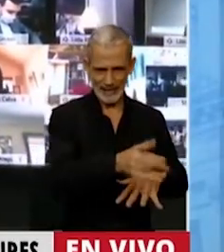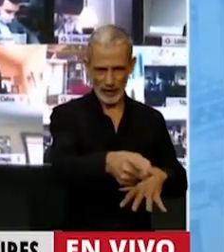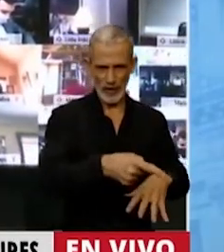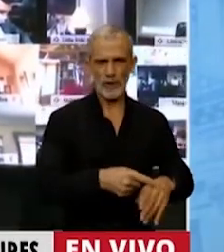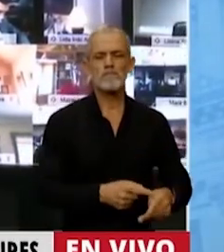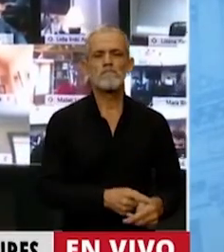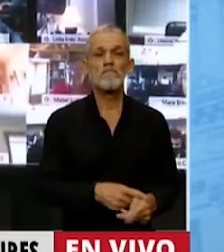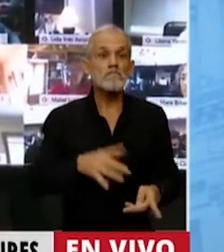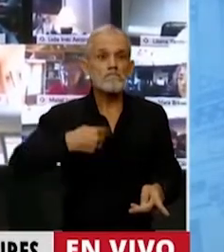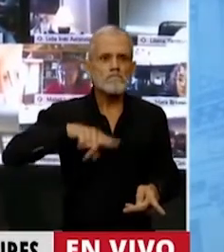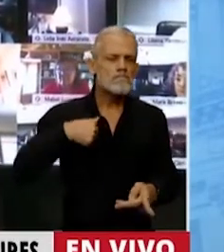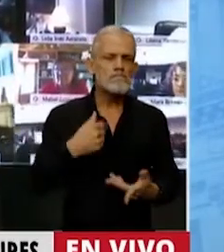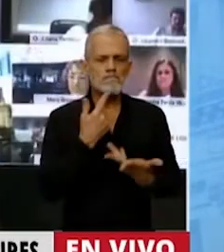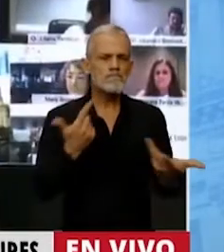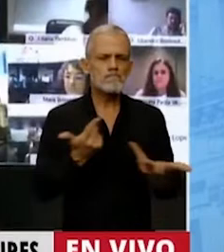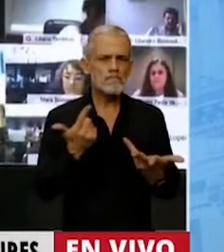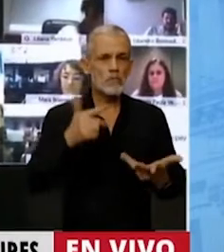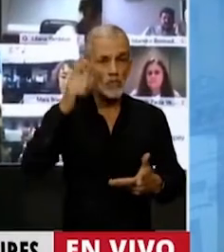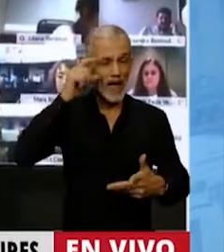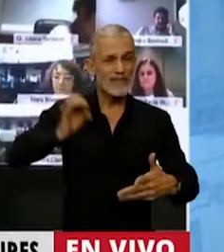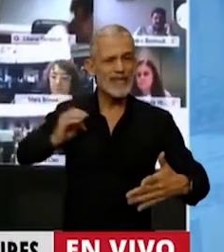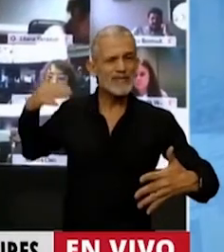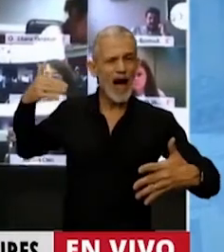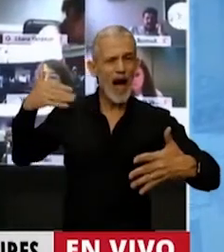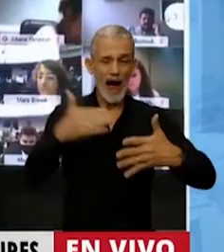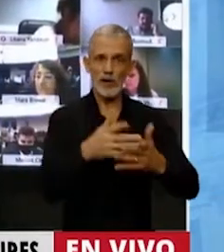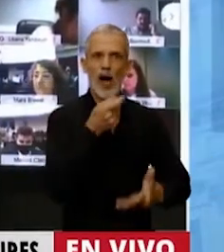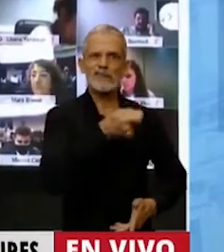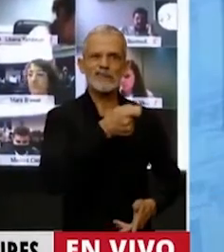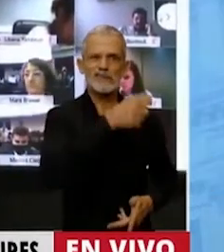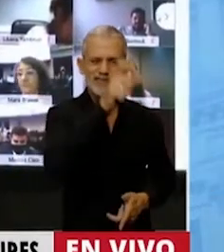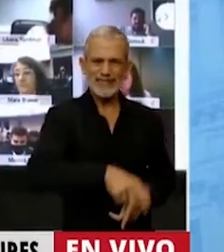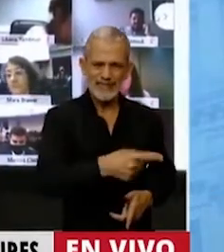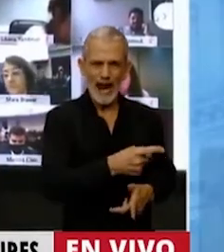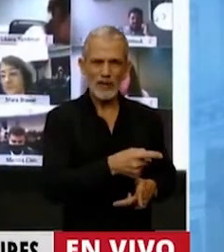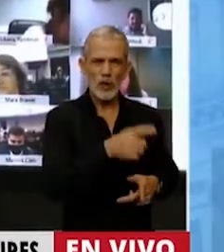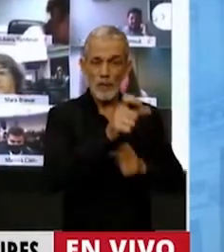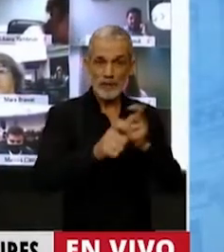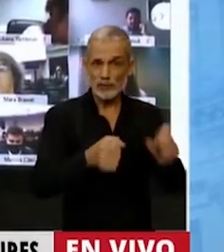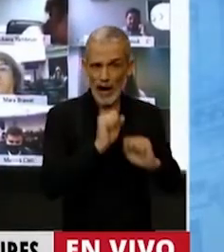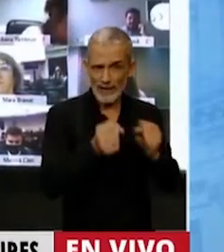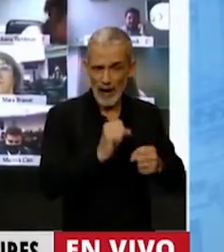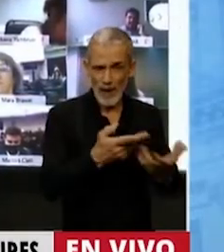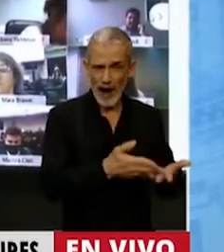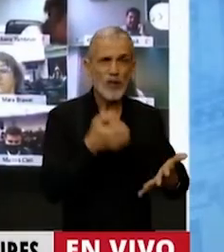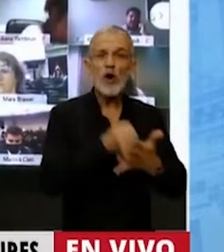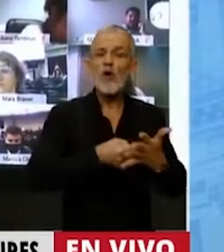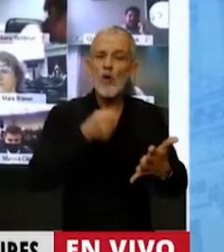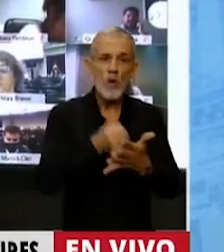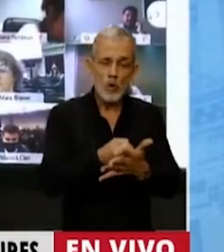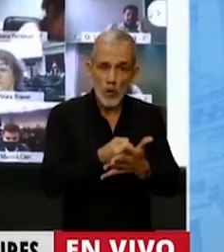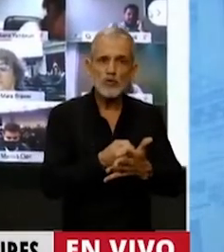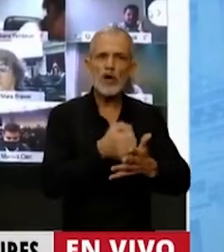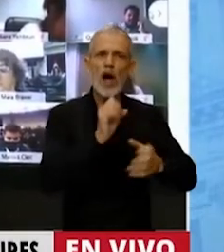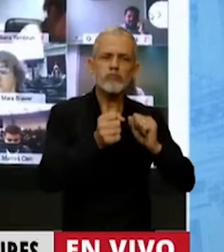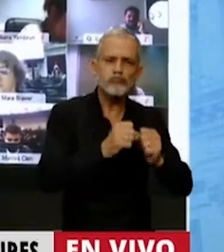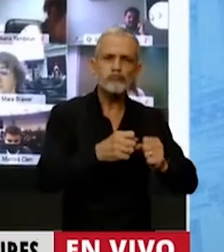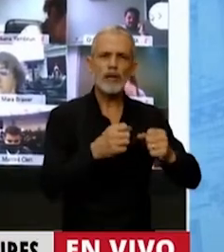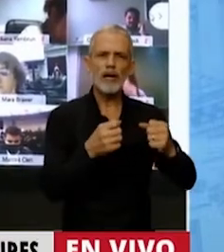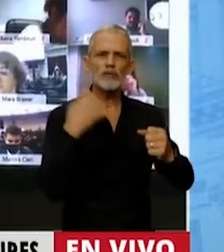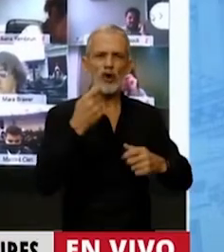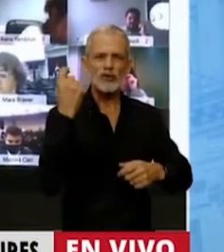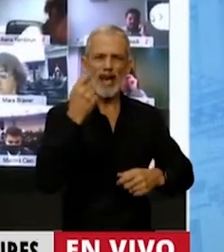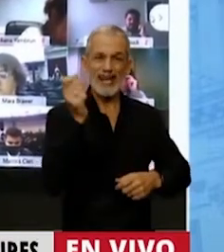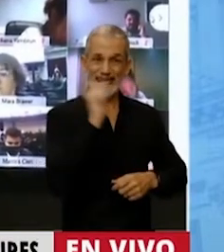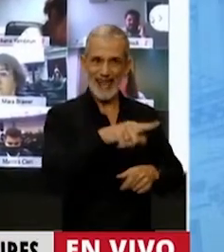Nosotros decimos que a 10 años de este crimen contra la clase obrera, la lucha obrera y socialista de